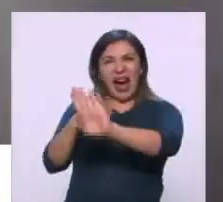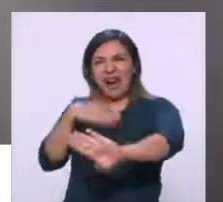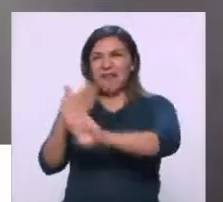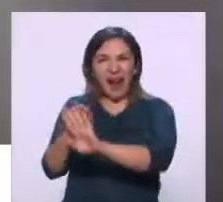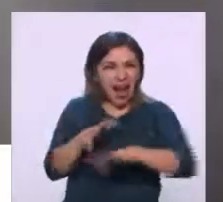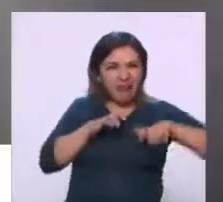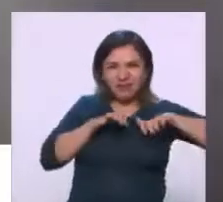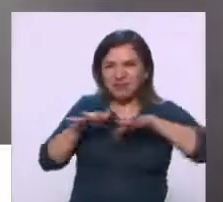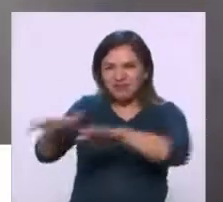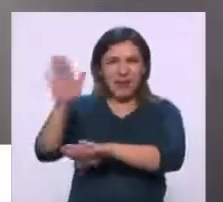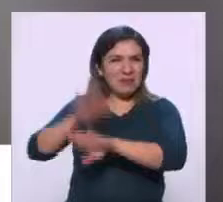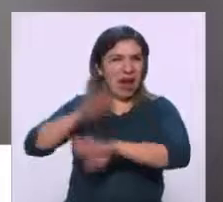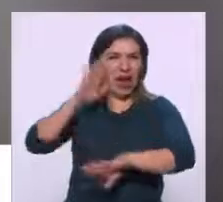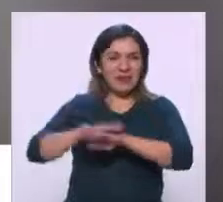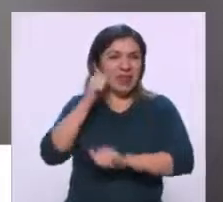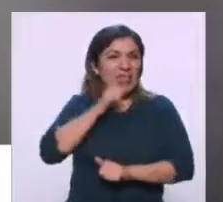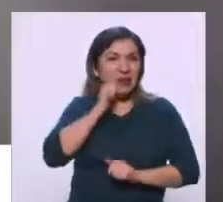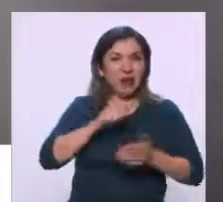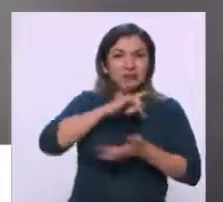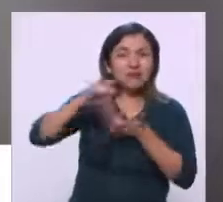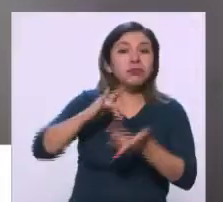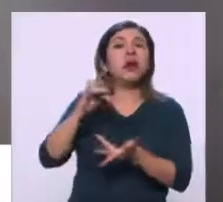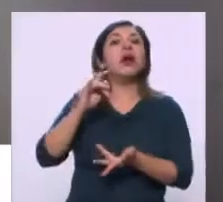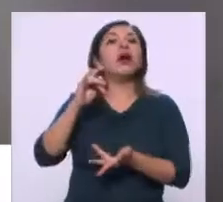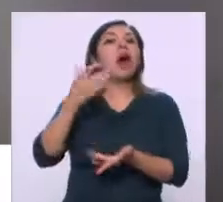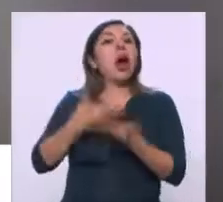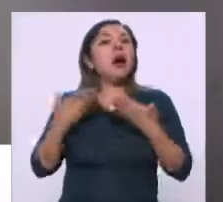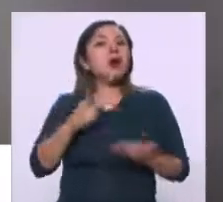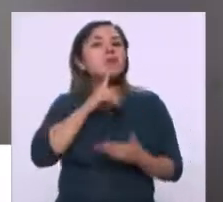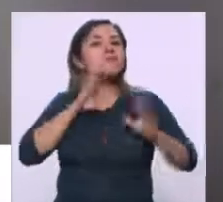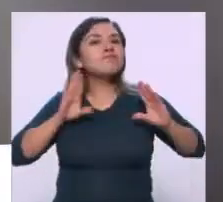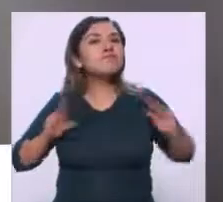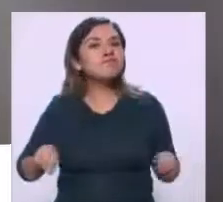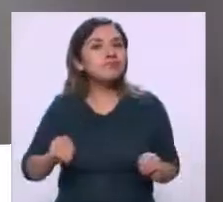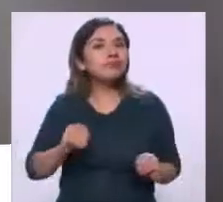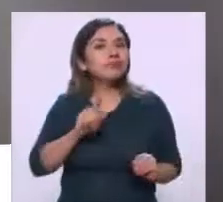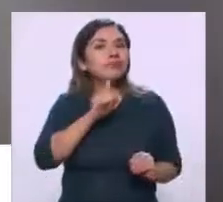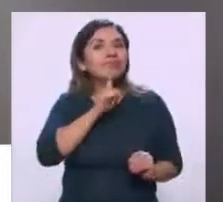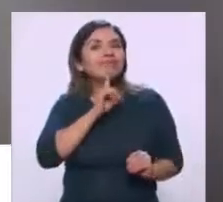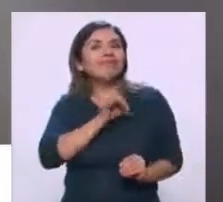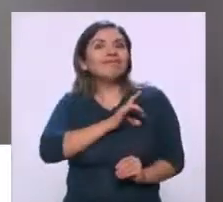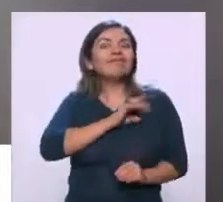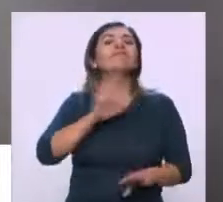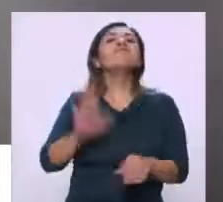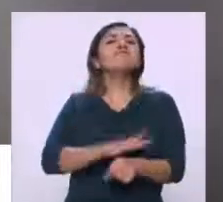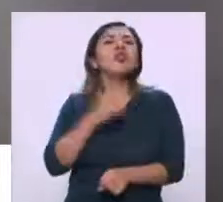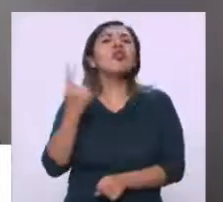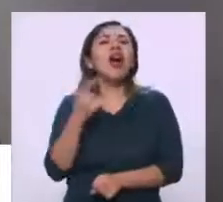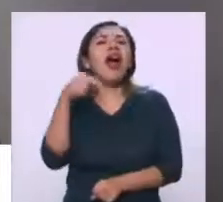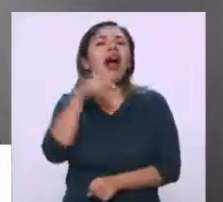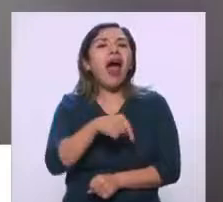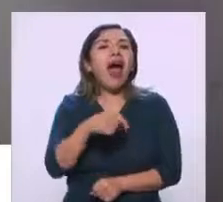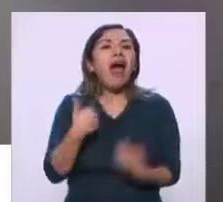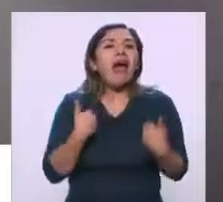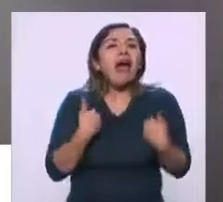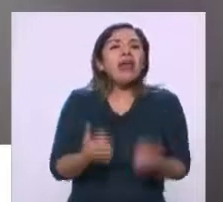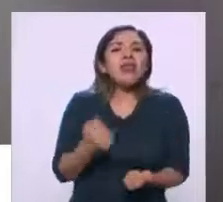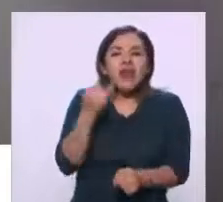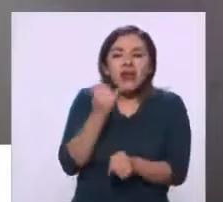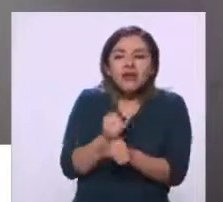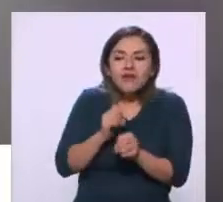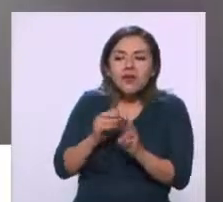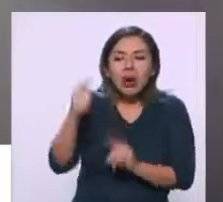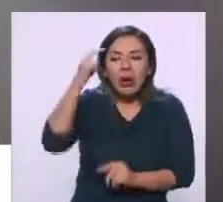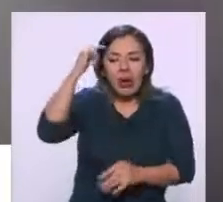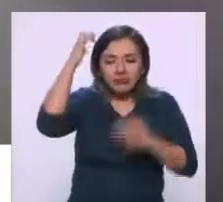o dos, tres, tres, tres, cada día, callan. Ahorita no están generando nada. Y esto es porque están asimilando la información.